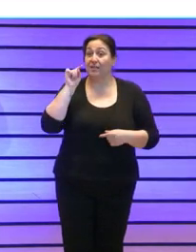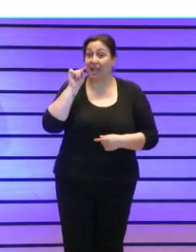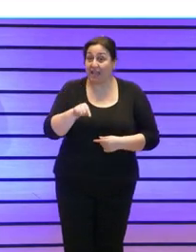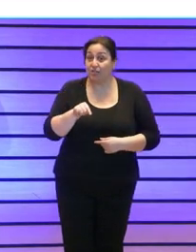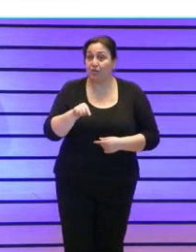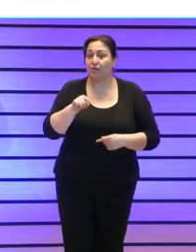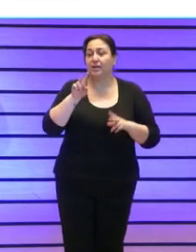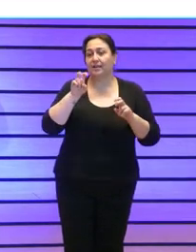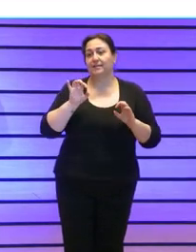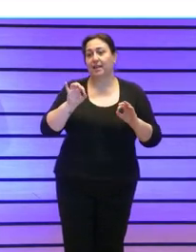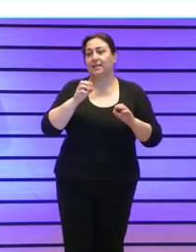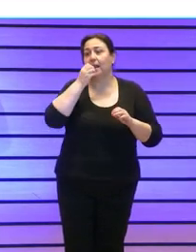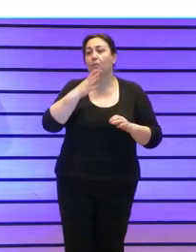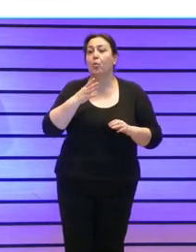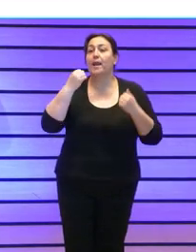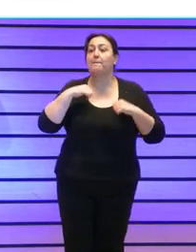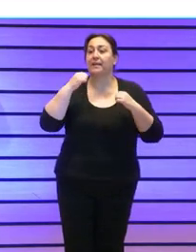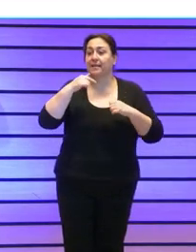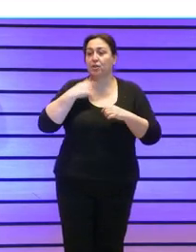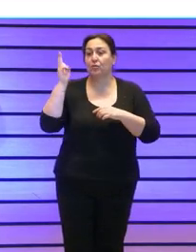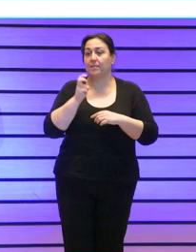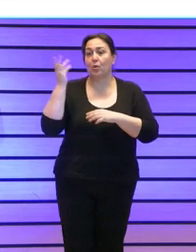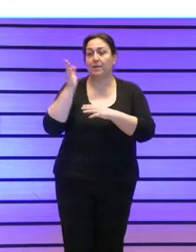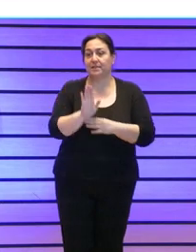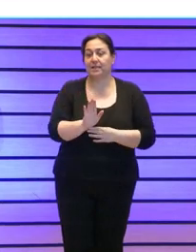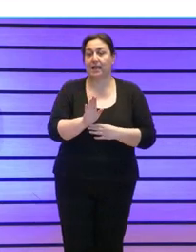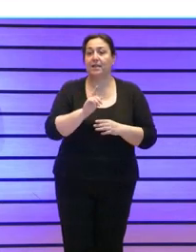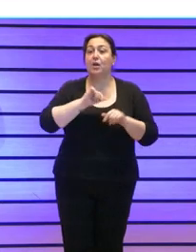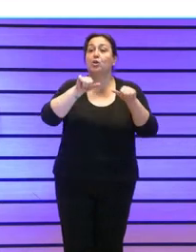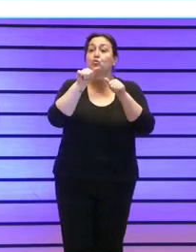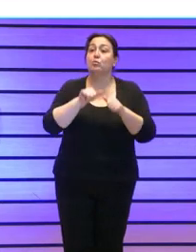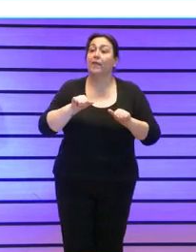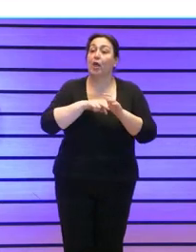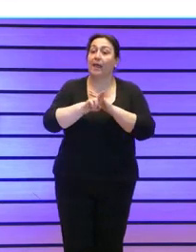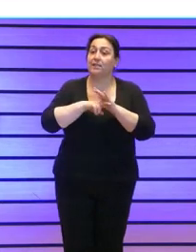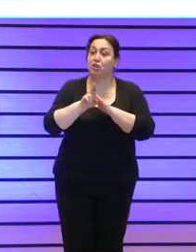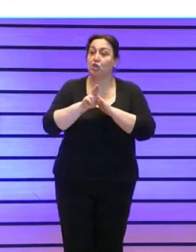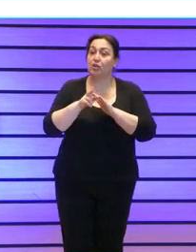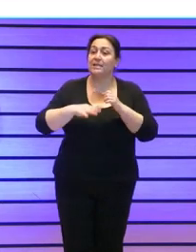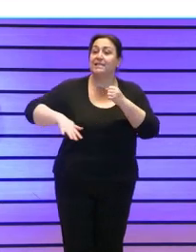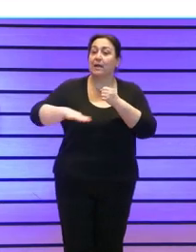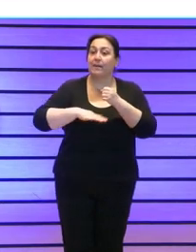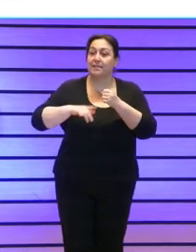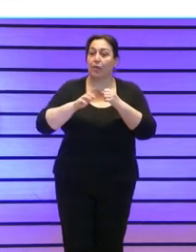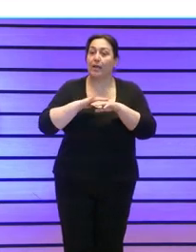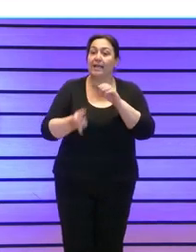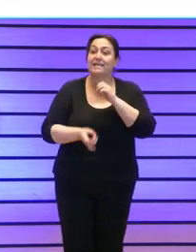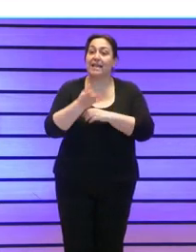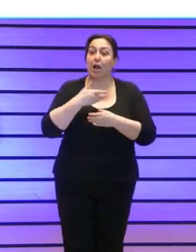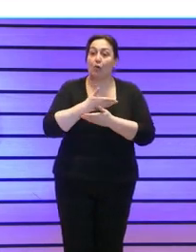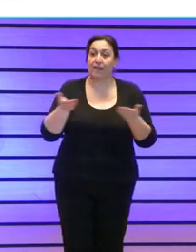eso trata la buena práctica que vengo a presentarle es un modelo de gestión que se basa en generar confianza